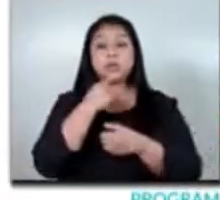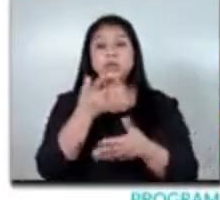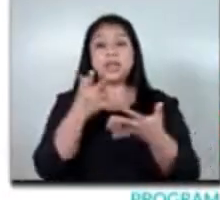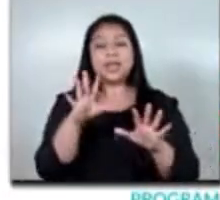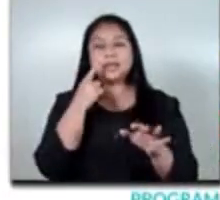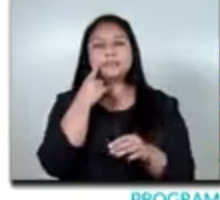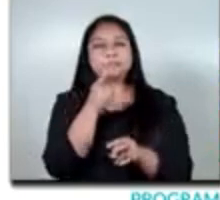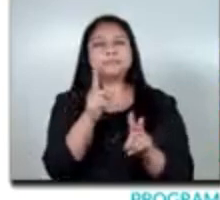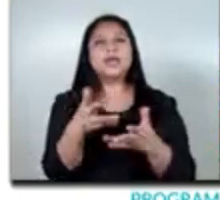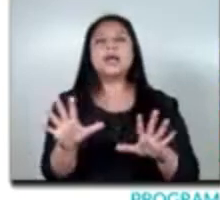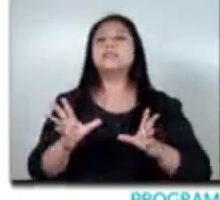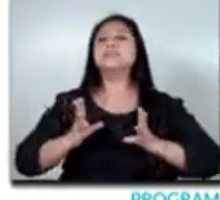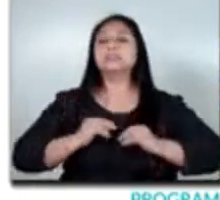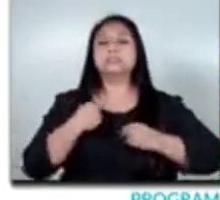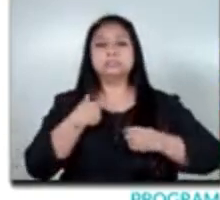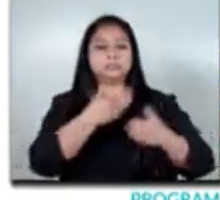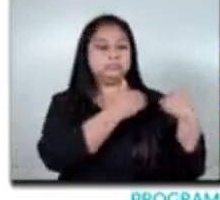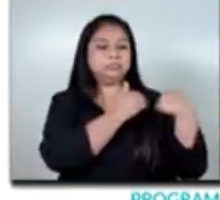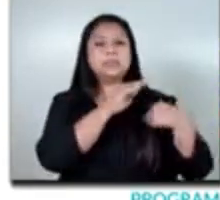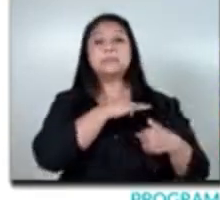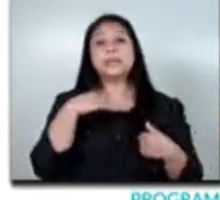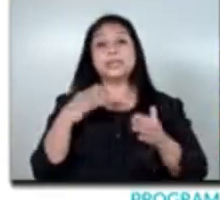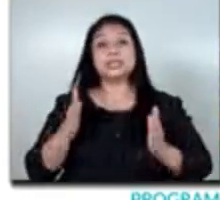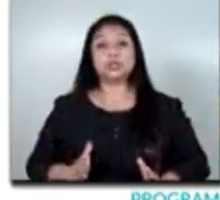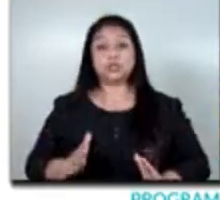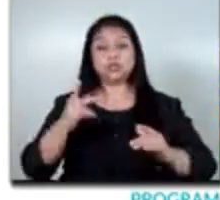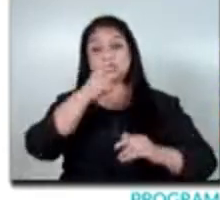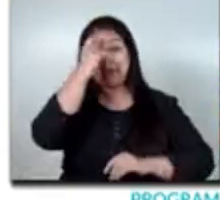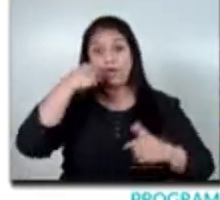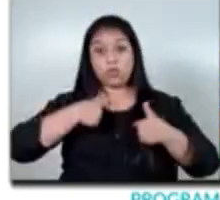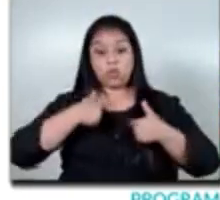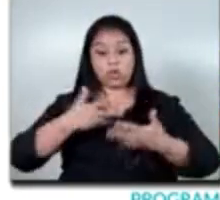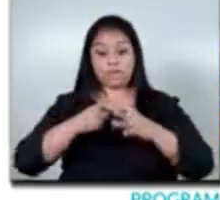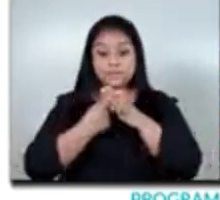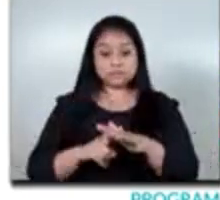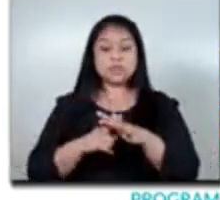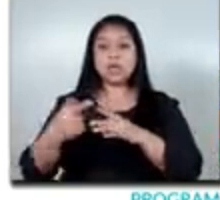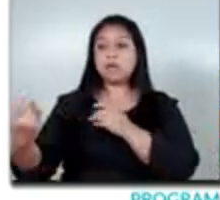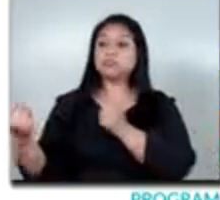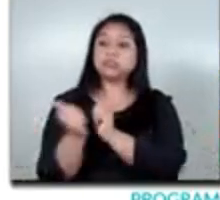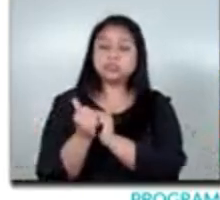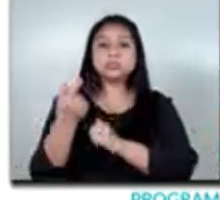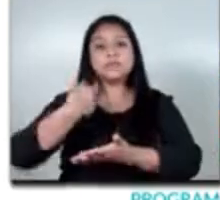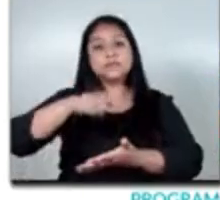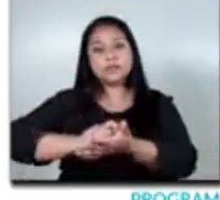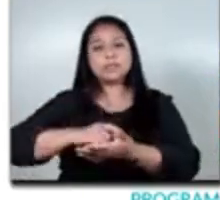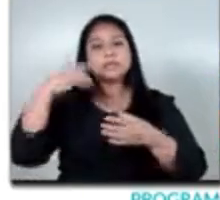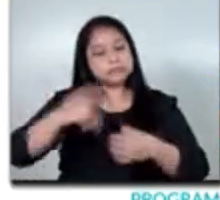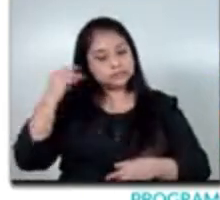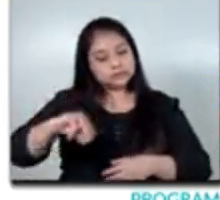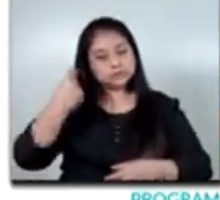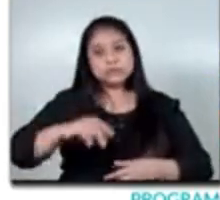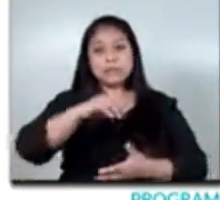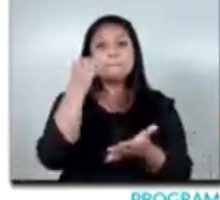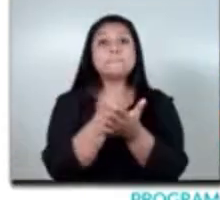asumimos el cargo de ministro para poder entonces agilizar y eso fue otra instrucción del del presidente agilizar la emisión de